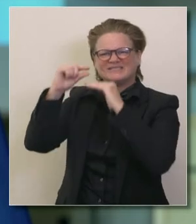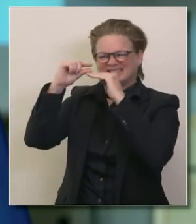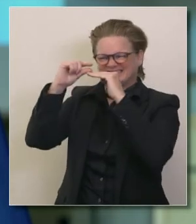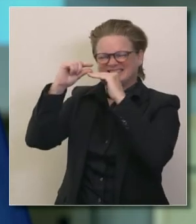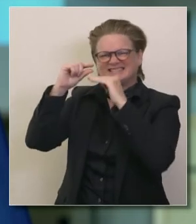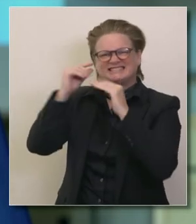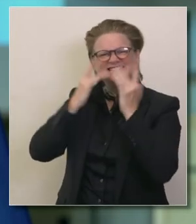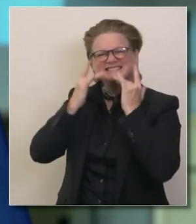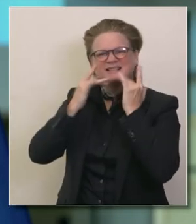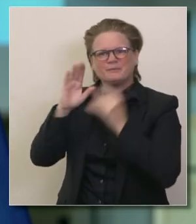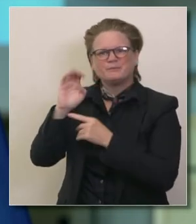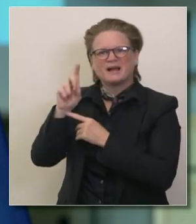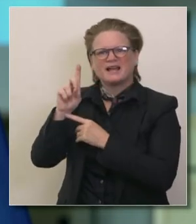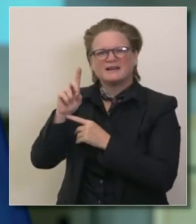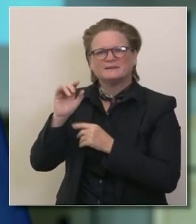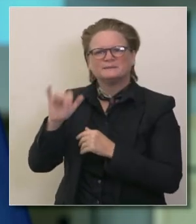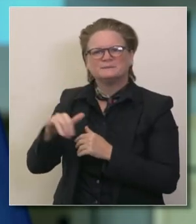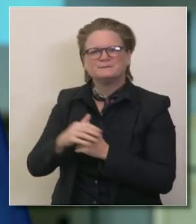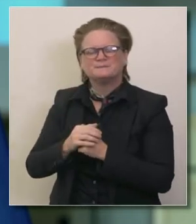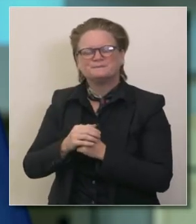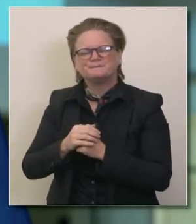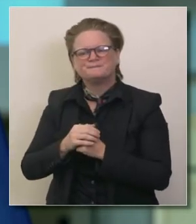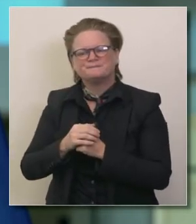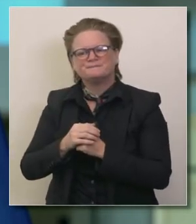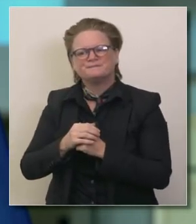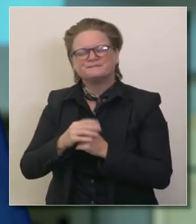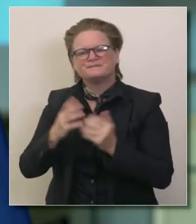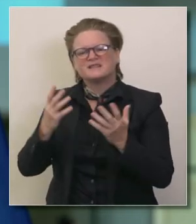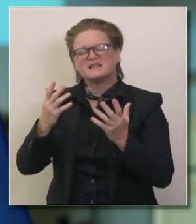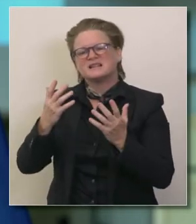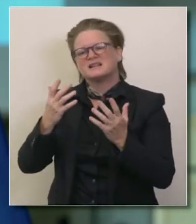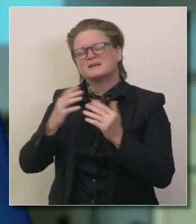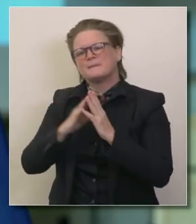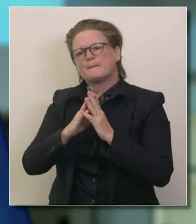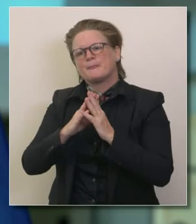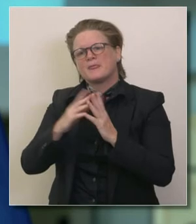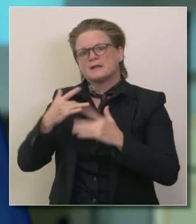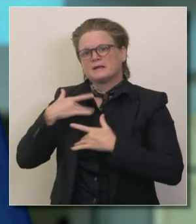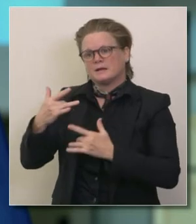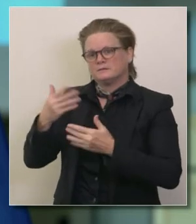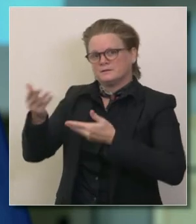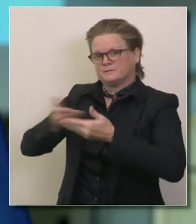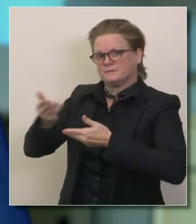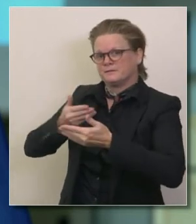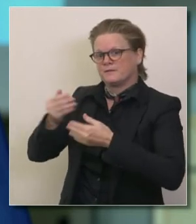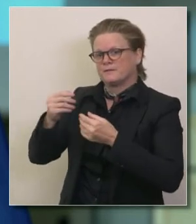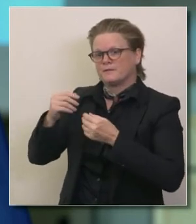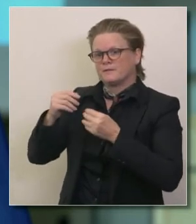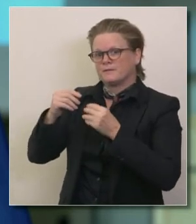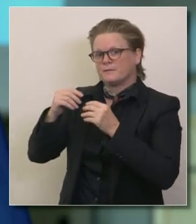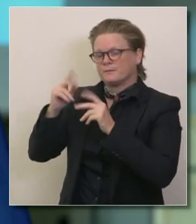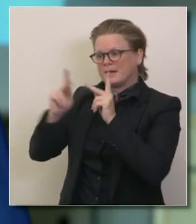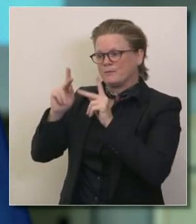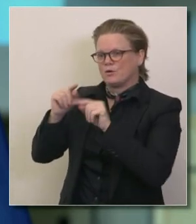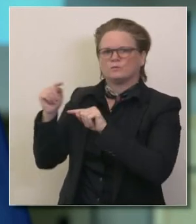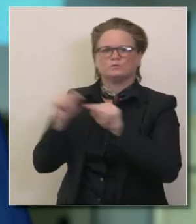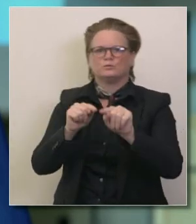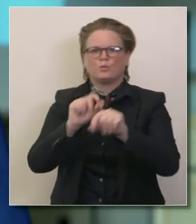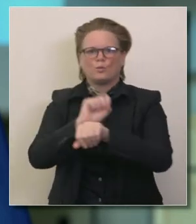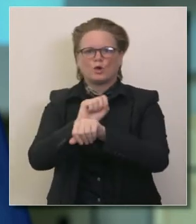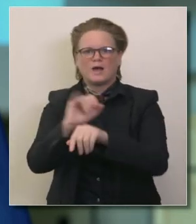controlar la demanda por las camas en unidades de cuidados intensivos aumentando su personal trabajando para reducir la